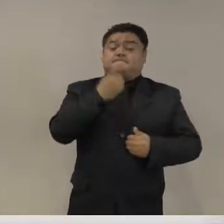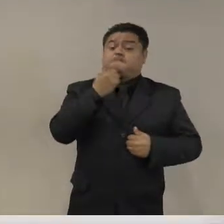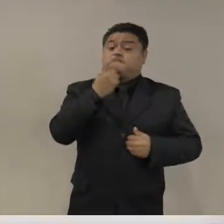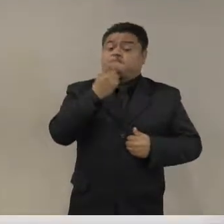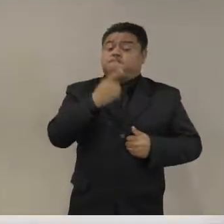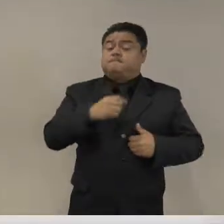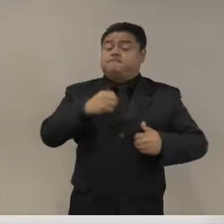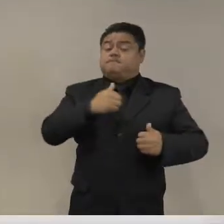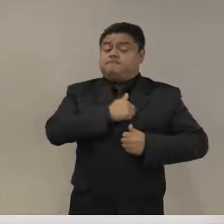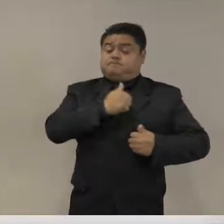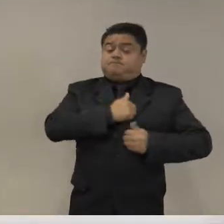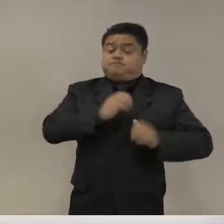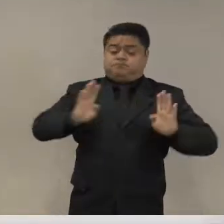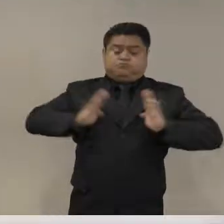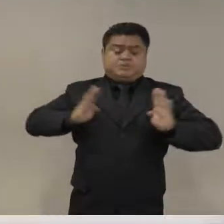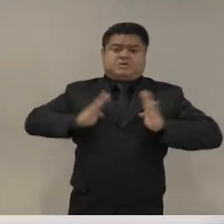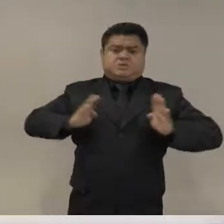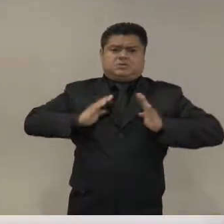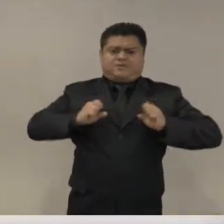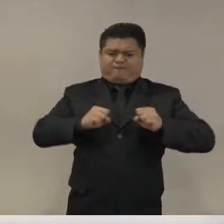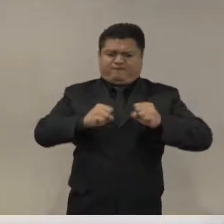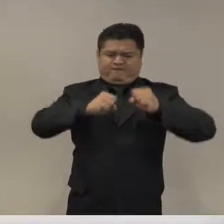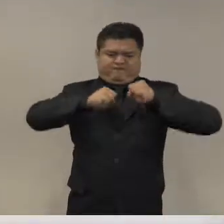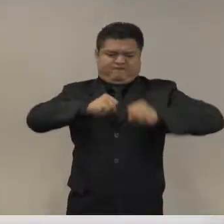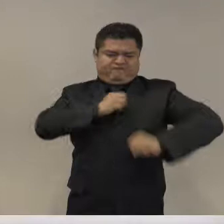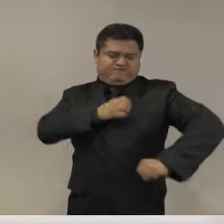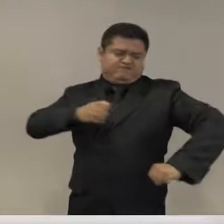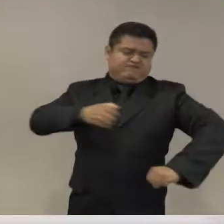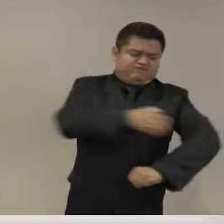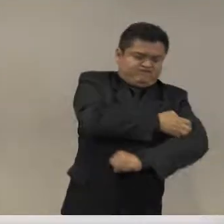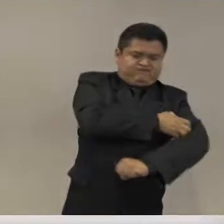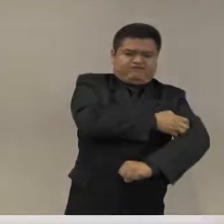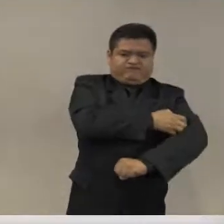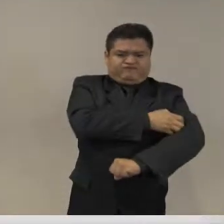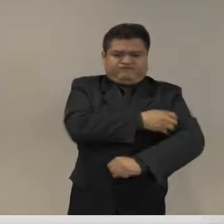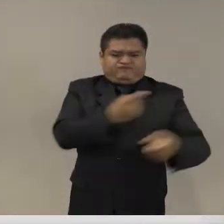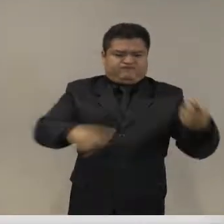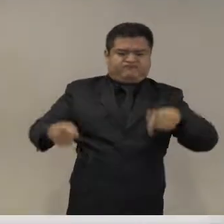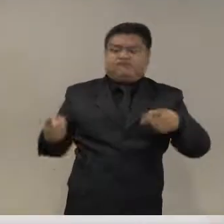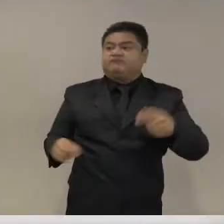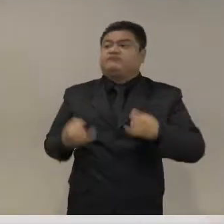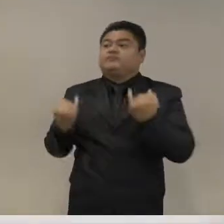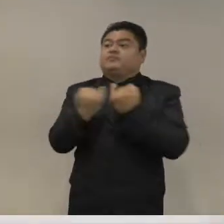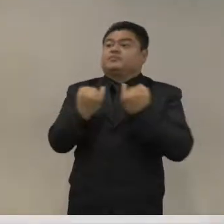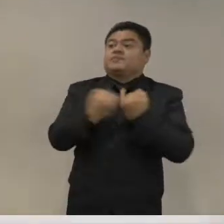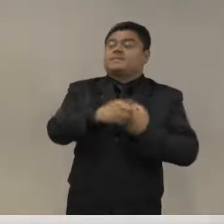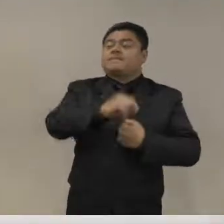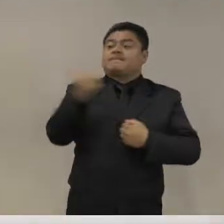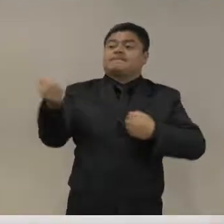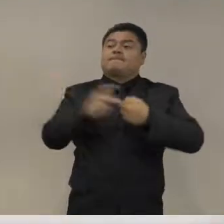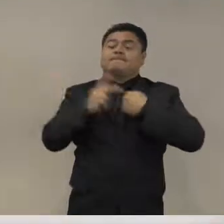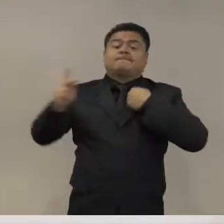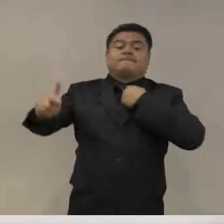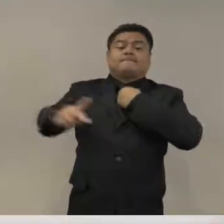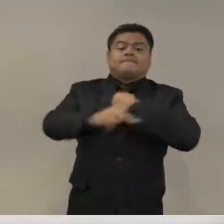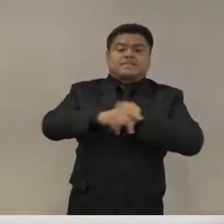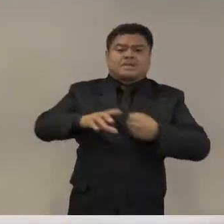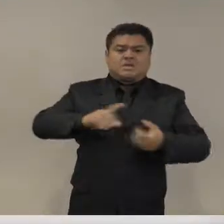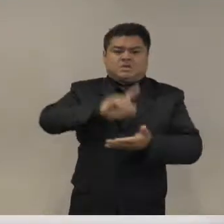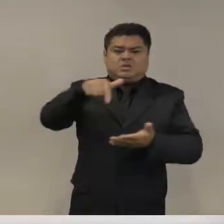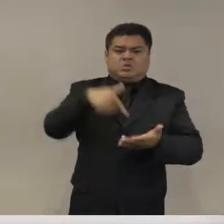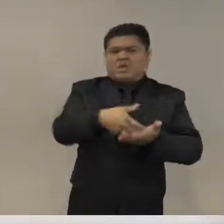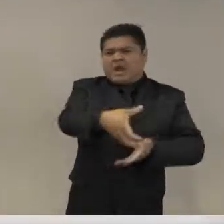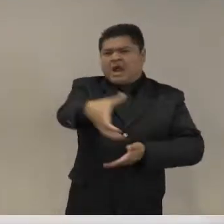corruptos. El ejército en Nicaragua hace muchos operativos contra grupos criminales, especialmente en zonas rurales, y con eso vienen